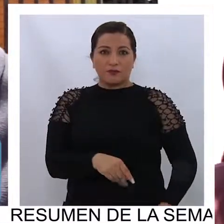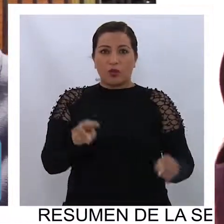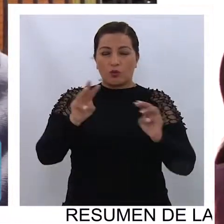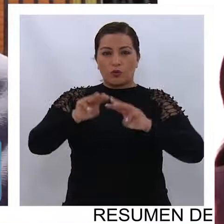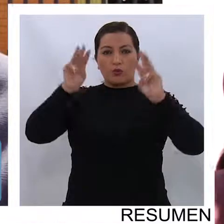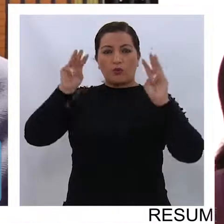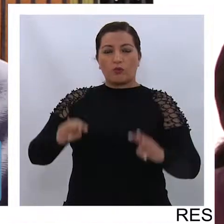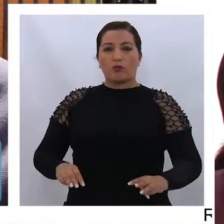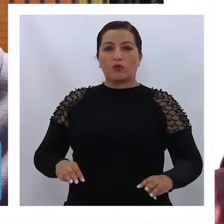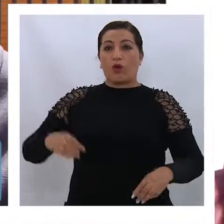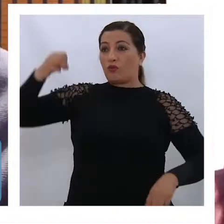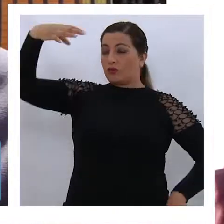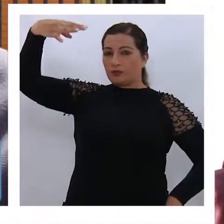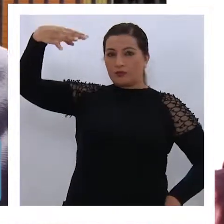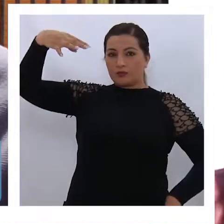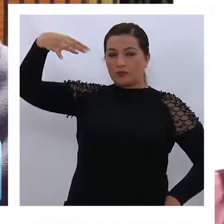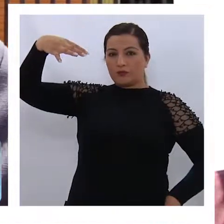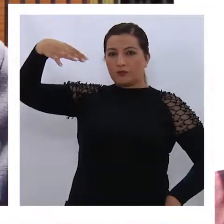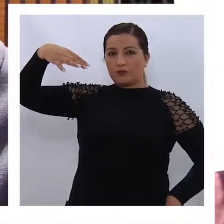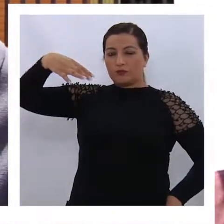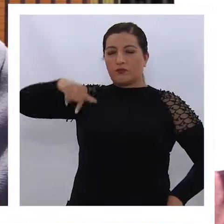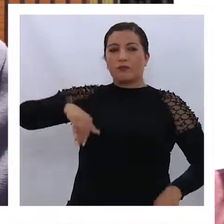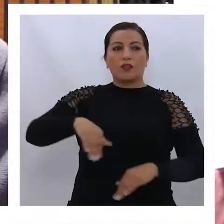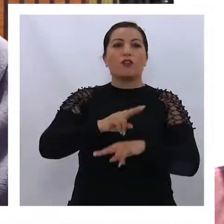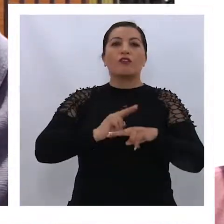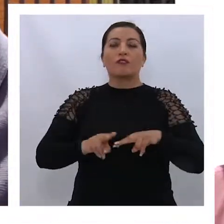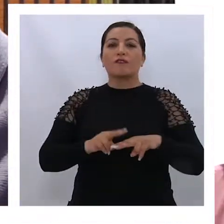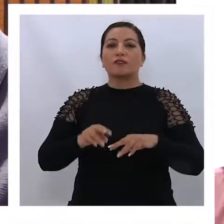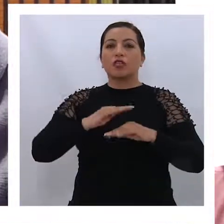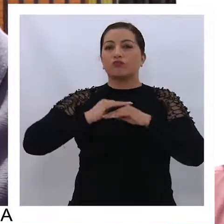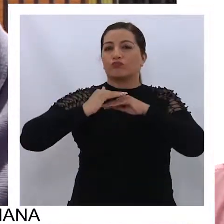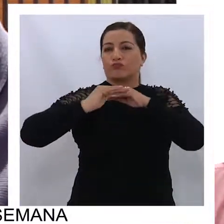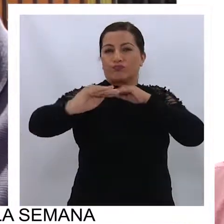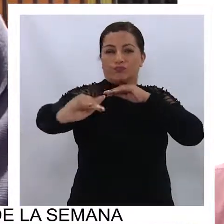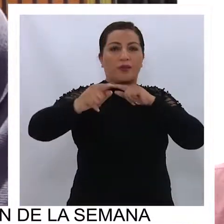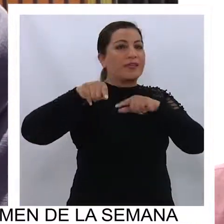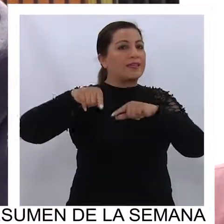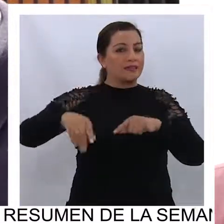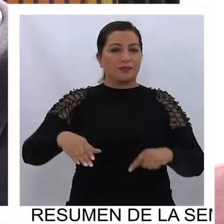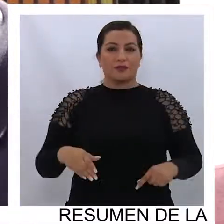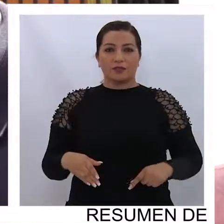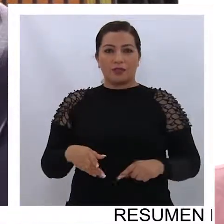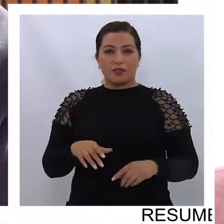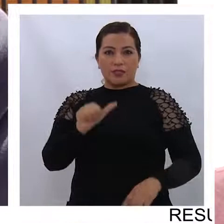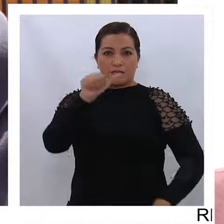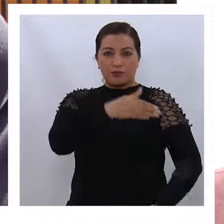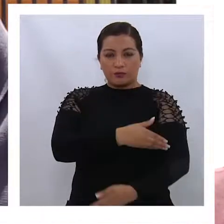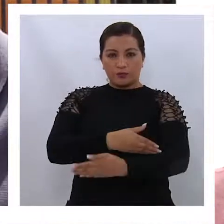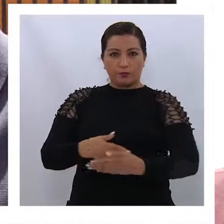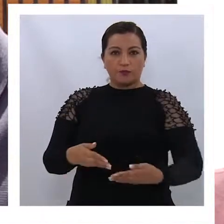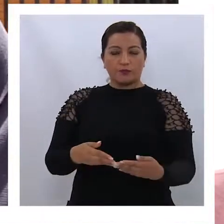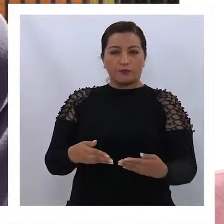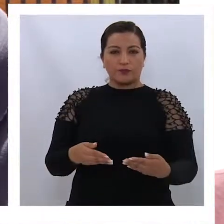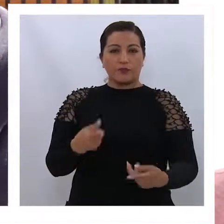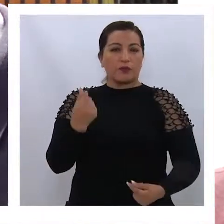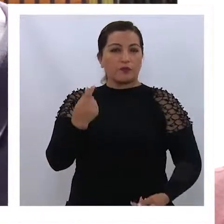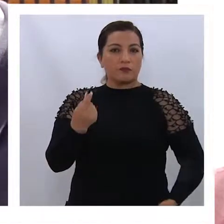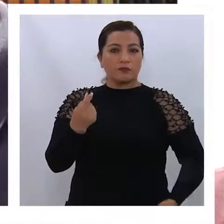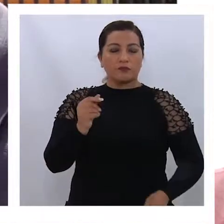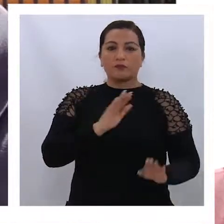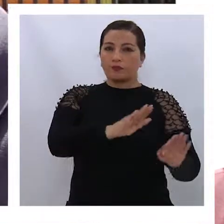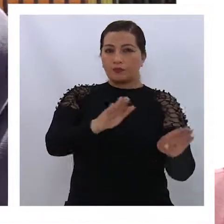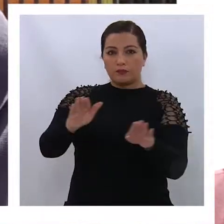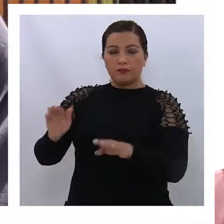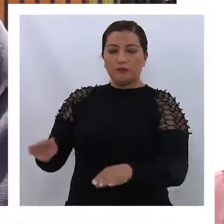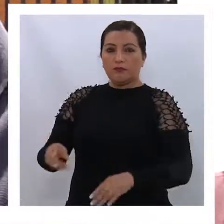provisorio, con redes eléctricas, los pisos que van a estar estabilizados, toda la construcción, y un capital de trabajo de 100 millones de pesos también, que va